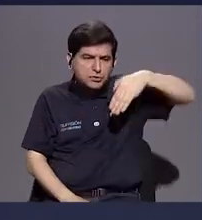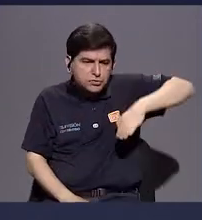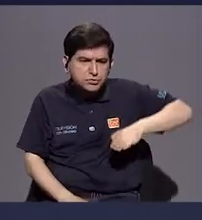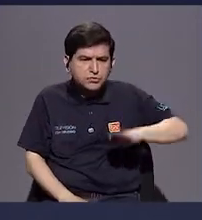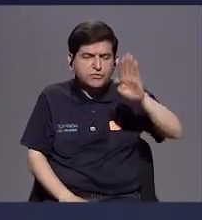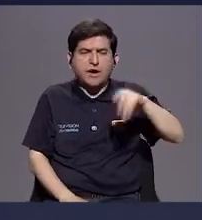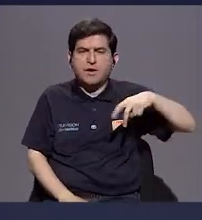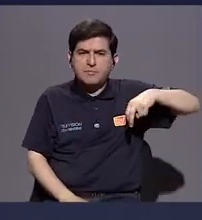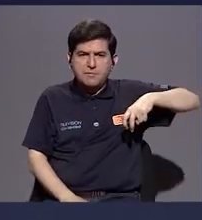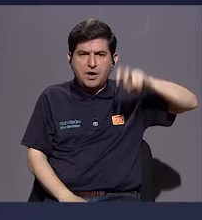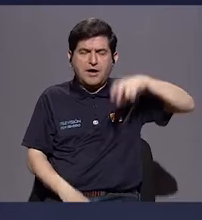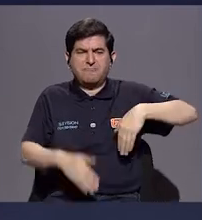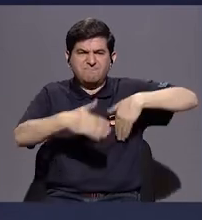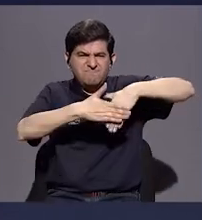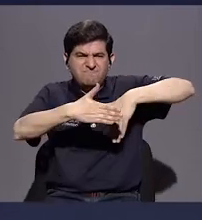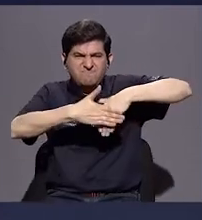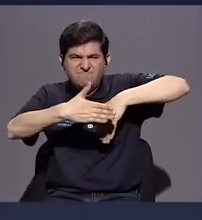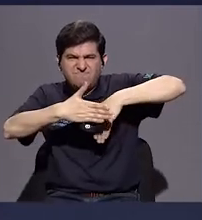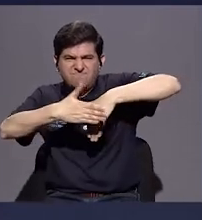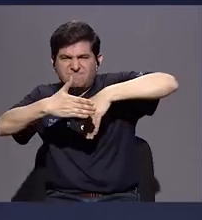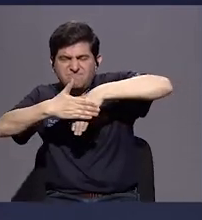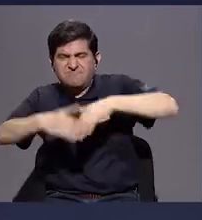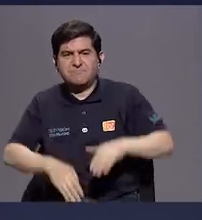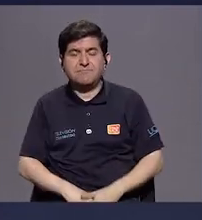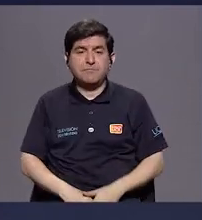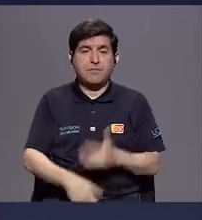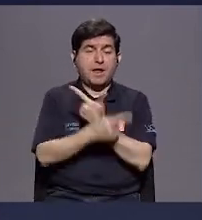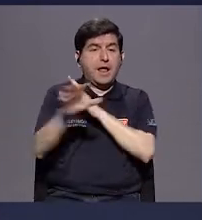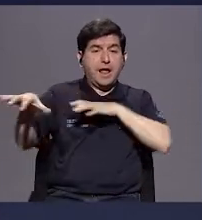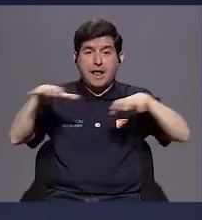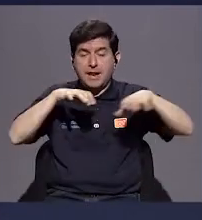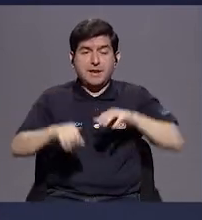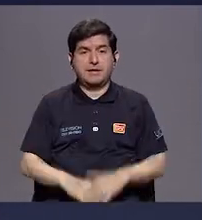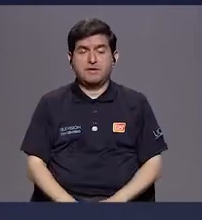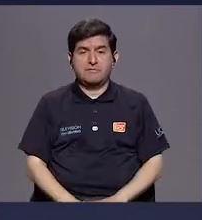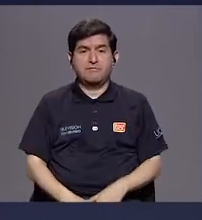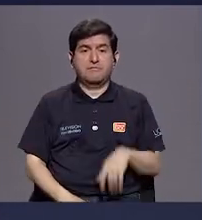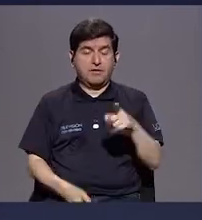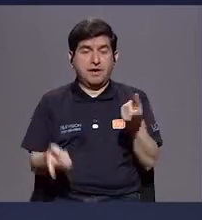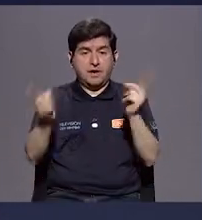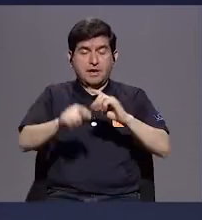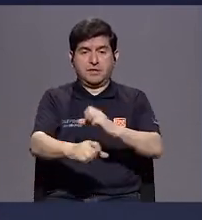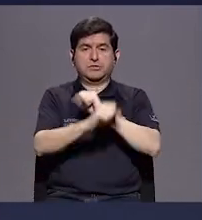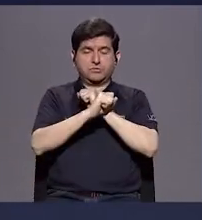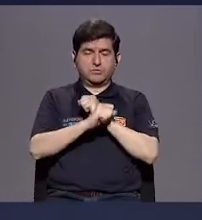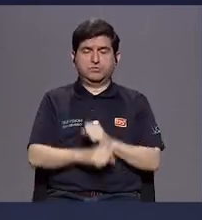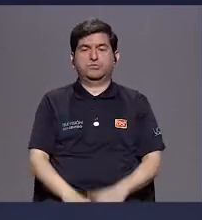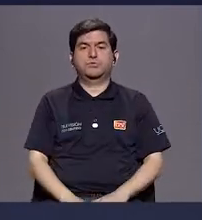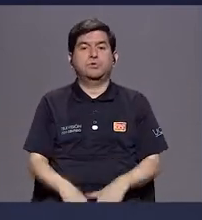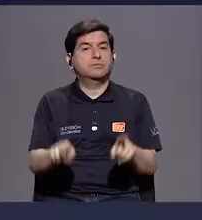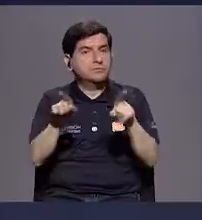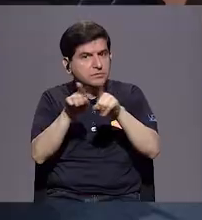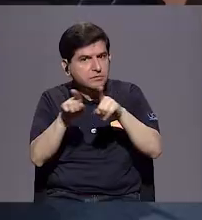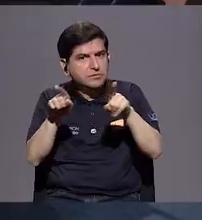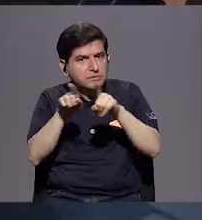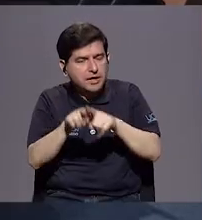rampas de acceso, gradas y eso que obstaculicen el libre tránsito y una movilidad segura, integral y que sea